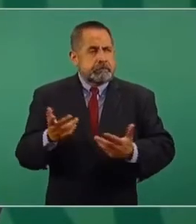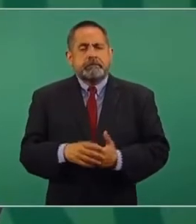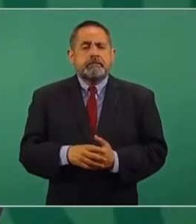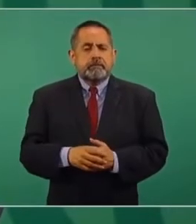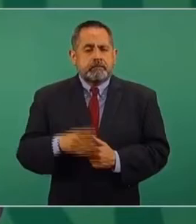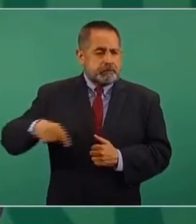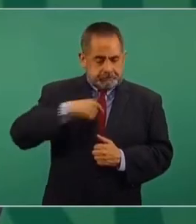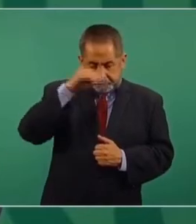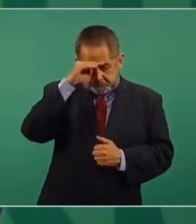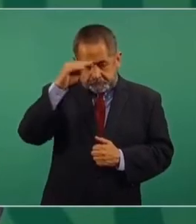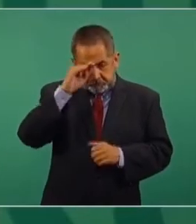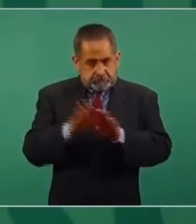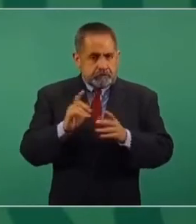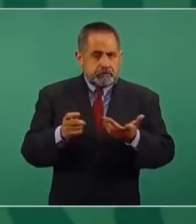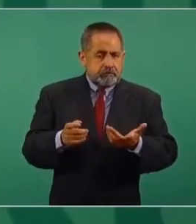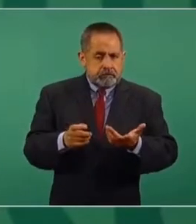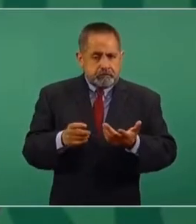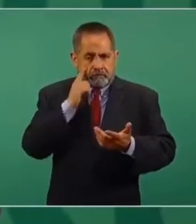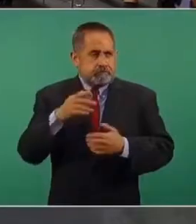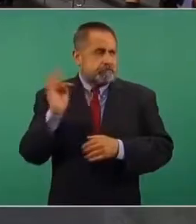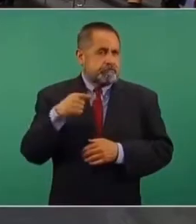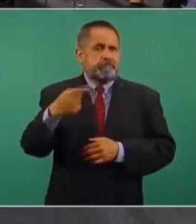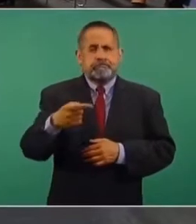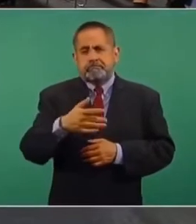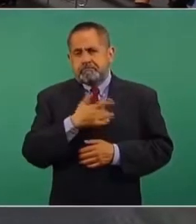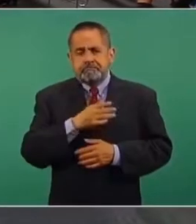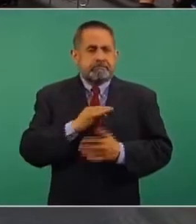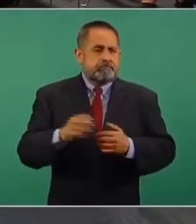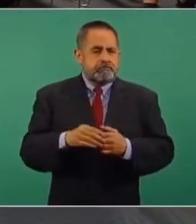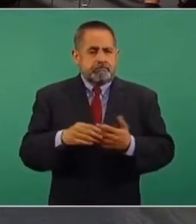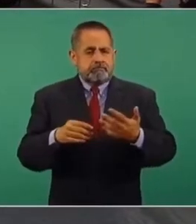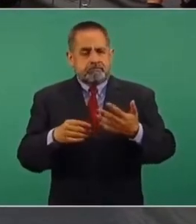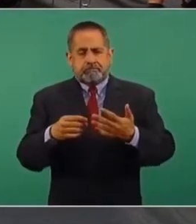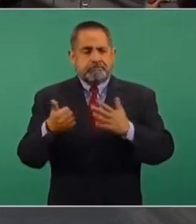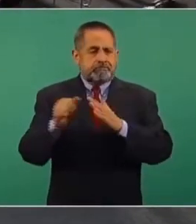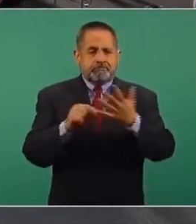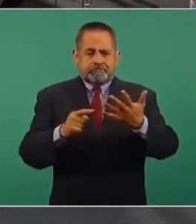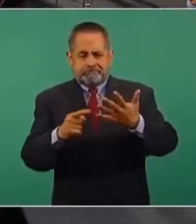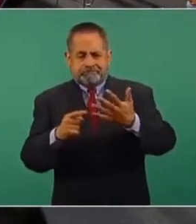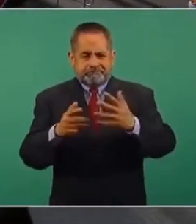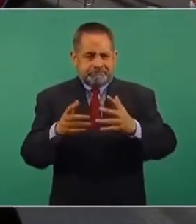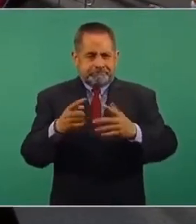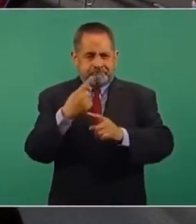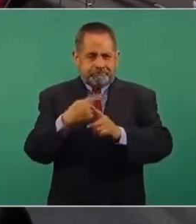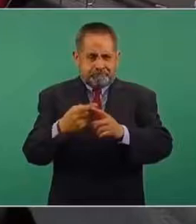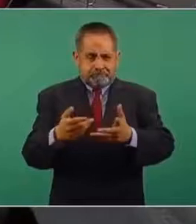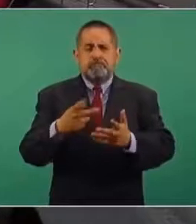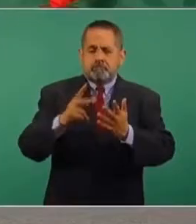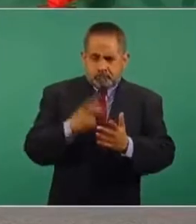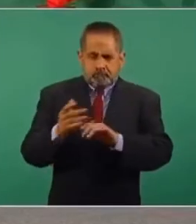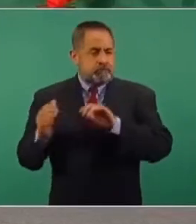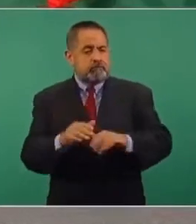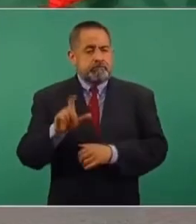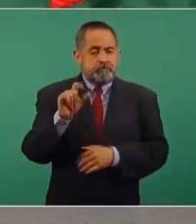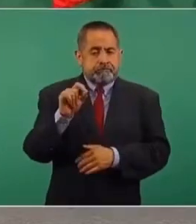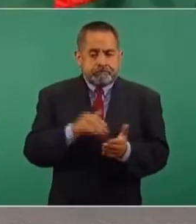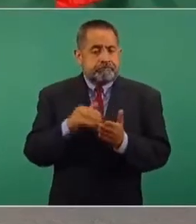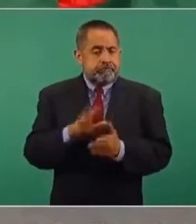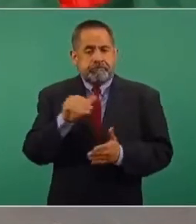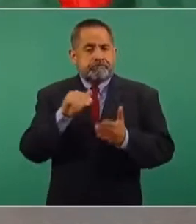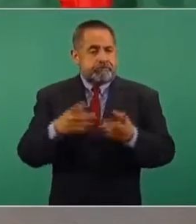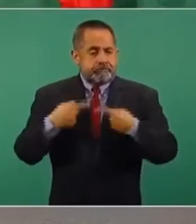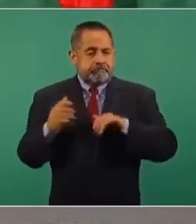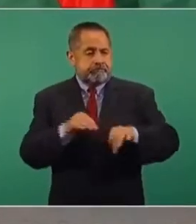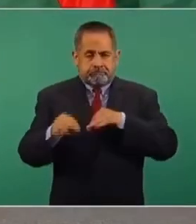Estamos pensando que para mediados del año ya vamos a tener de nuevo los 20 millones 500 mil empleos